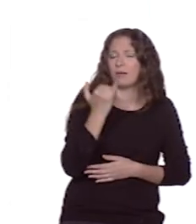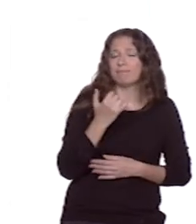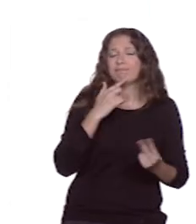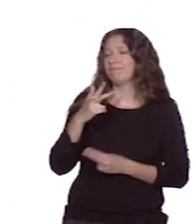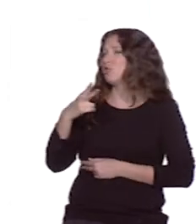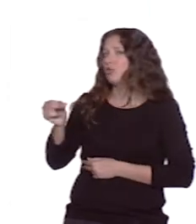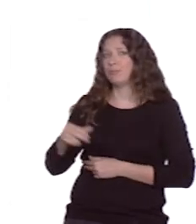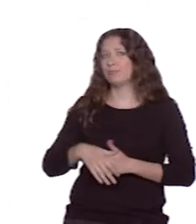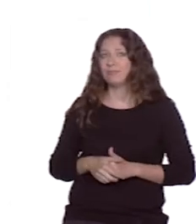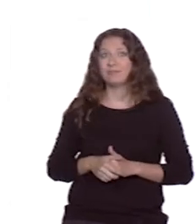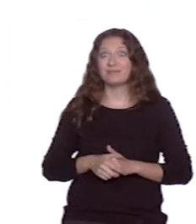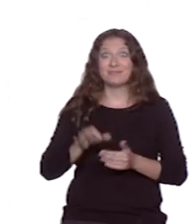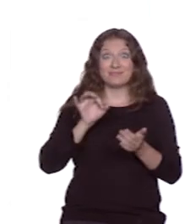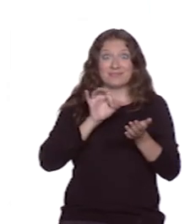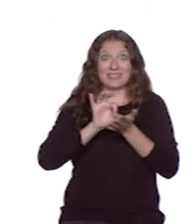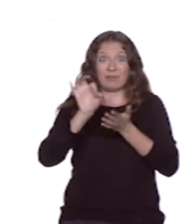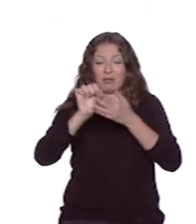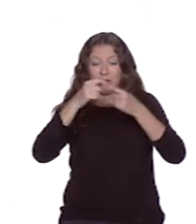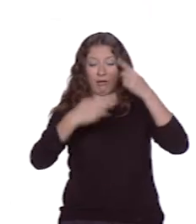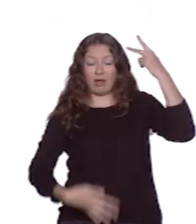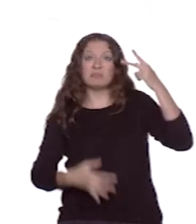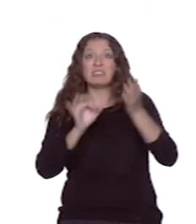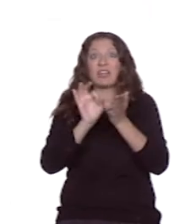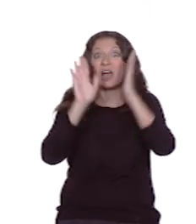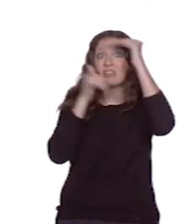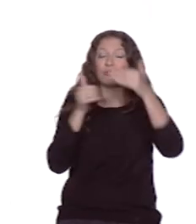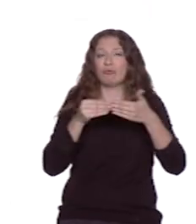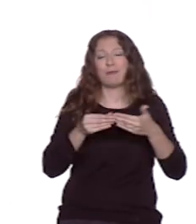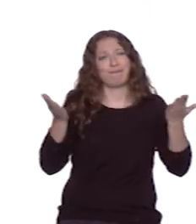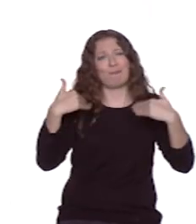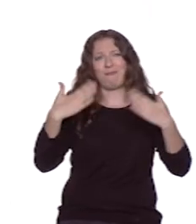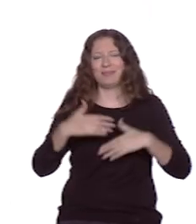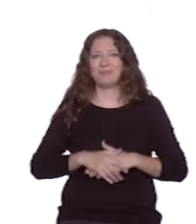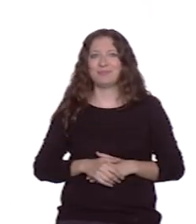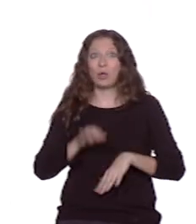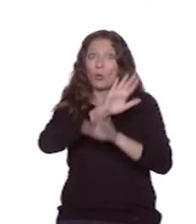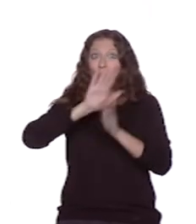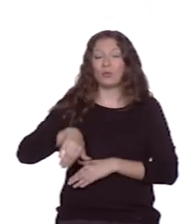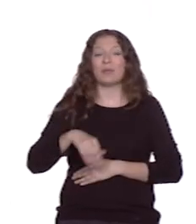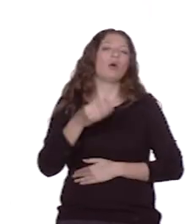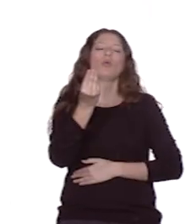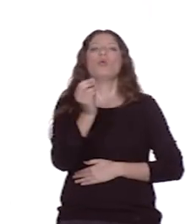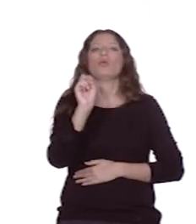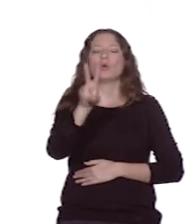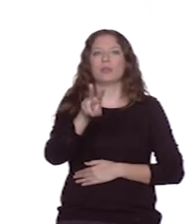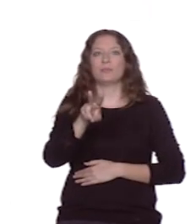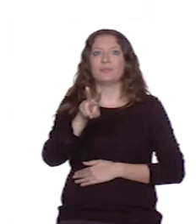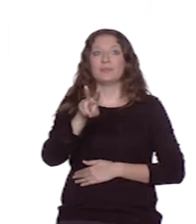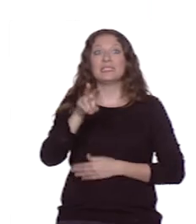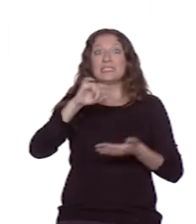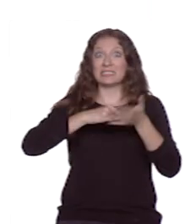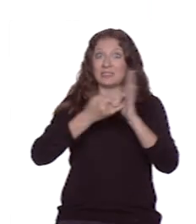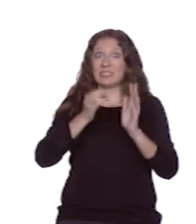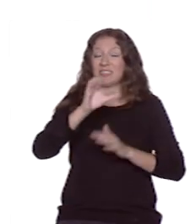no se ofrecen servicios de atención al usuario. Y la última pregunta Q12. ¿El sistema TIC proporciona servicios de intermediación?